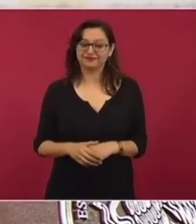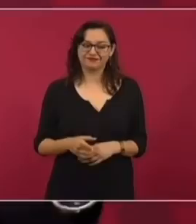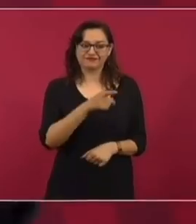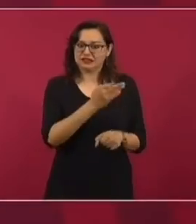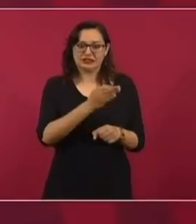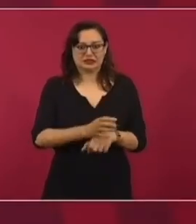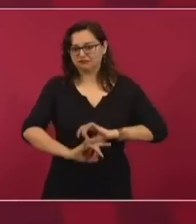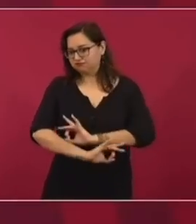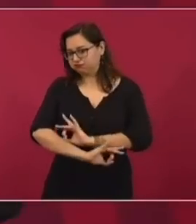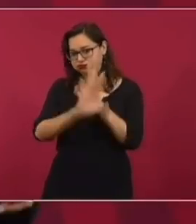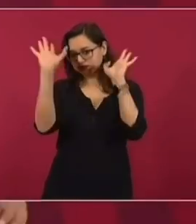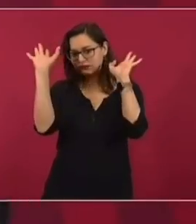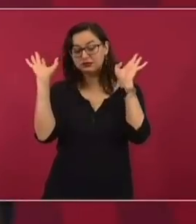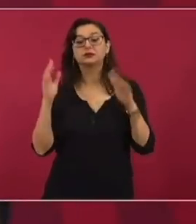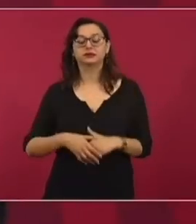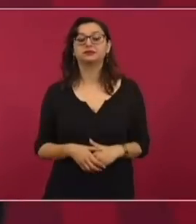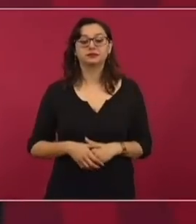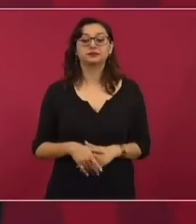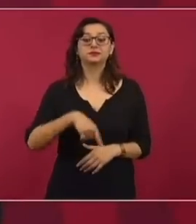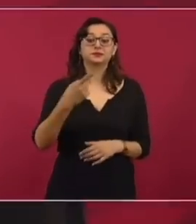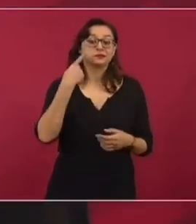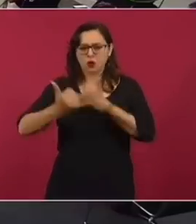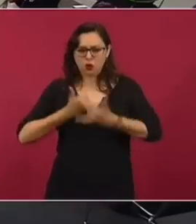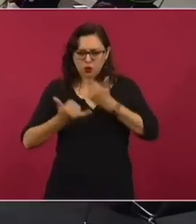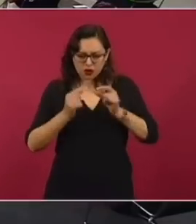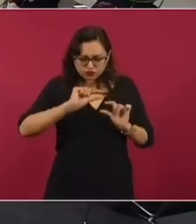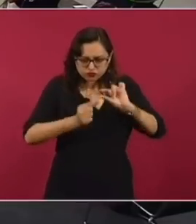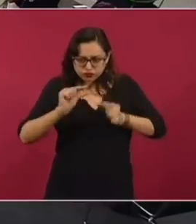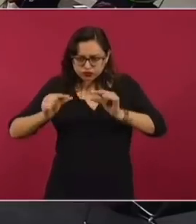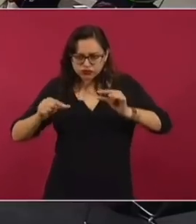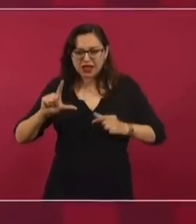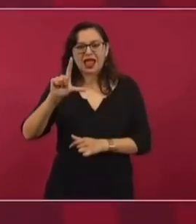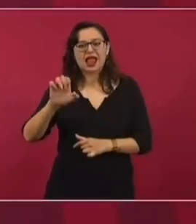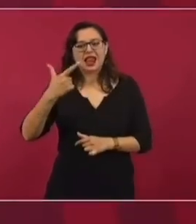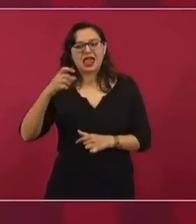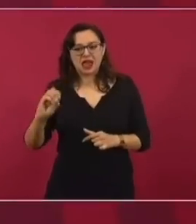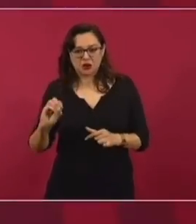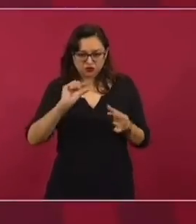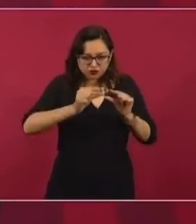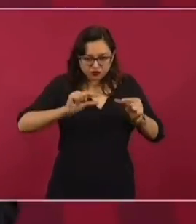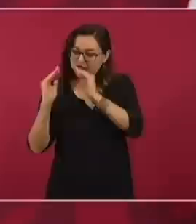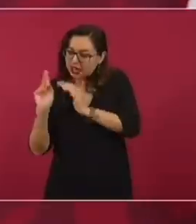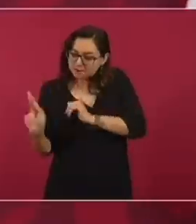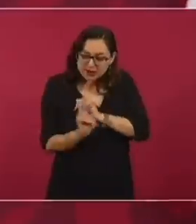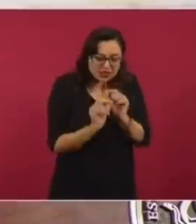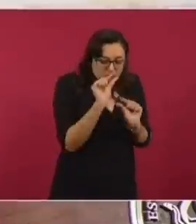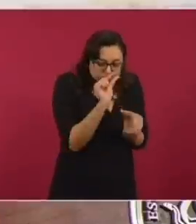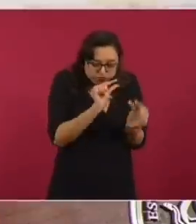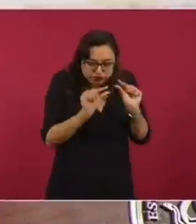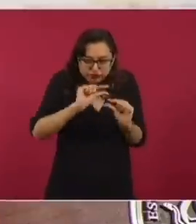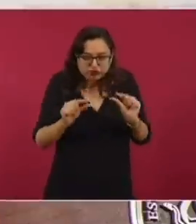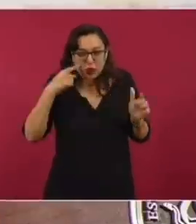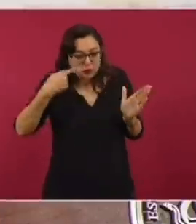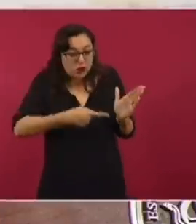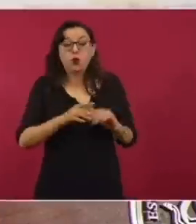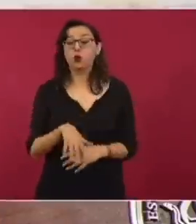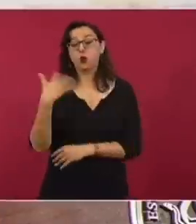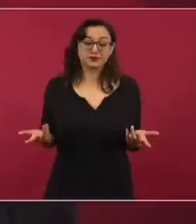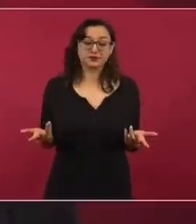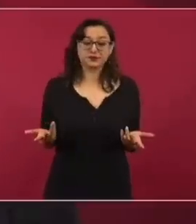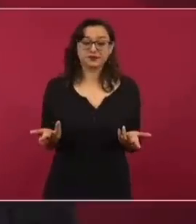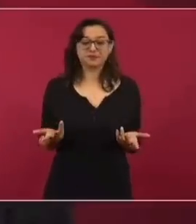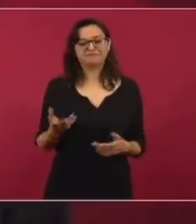están, imagínense, en el Senado llevan un lego de la casa de José Ramón. ¿Cuánta creatividad?